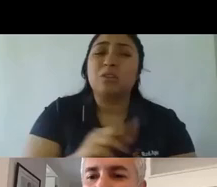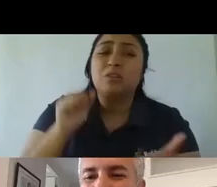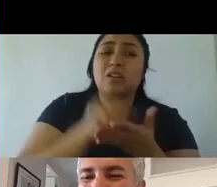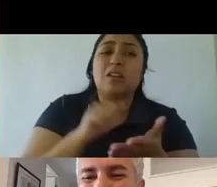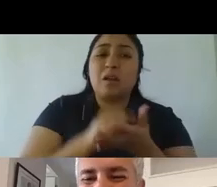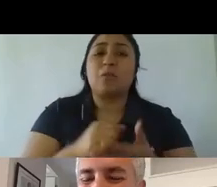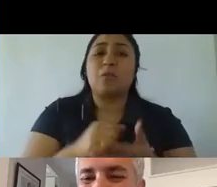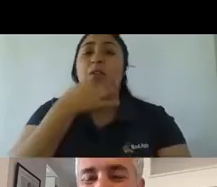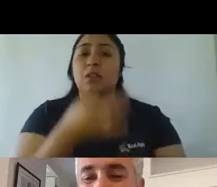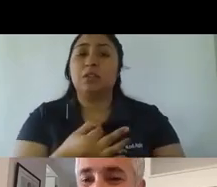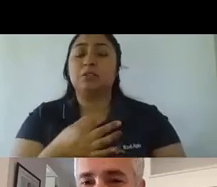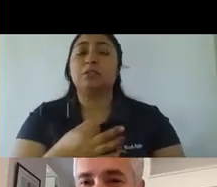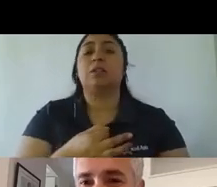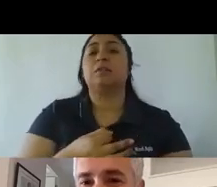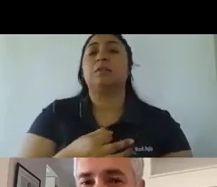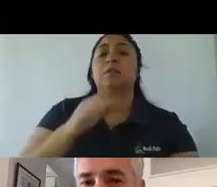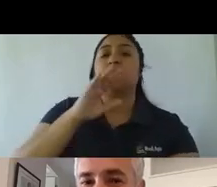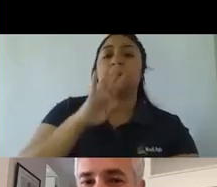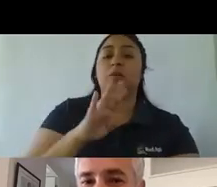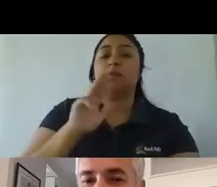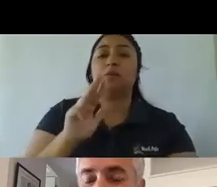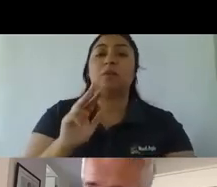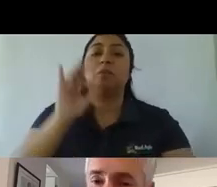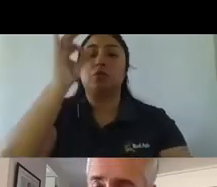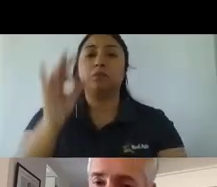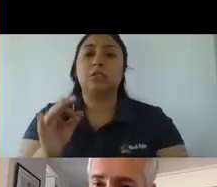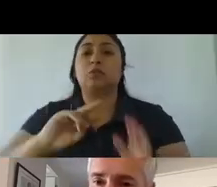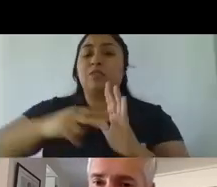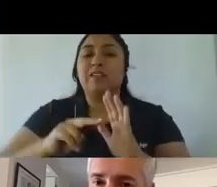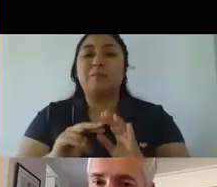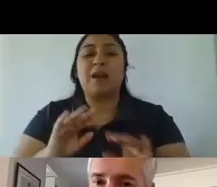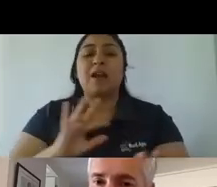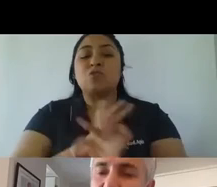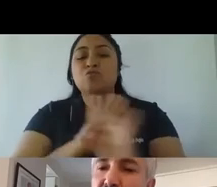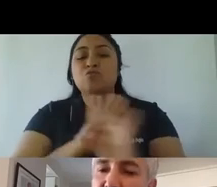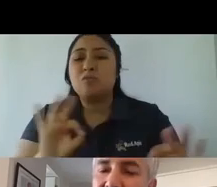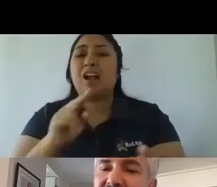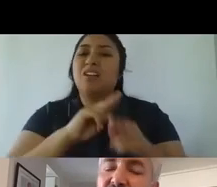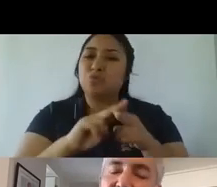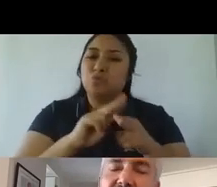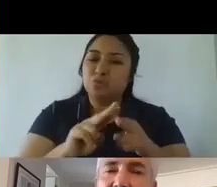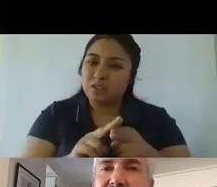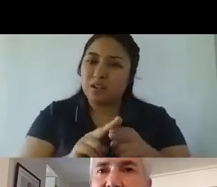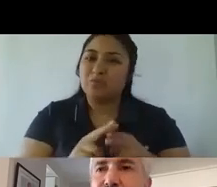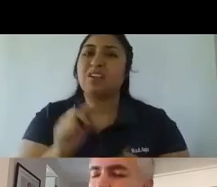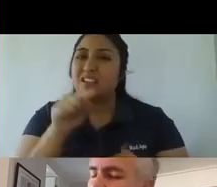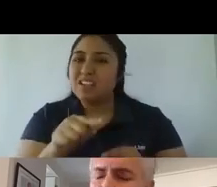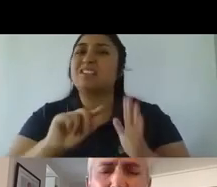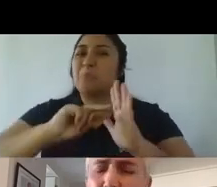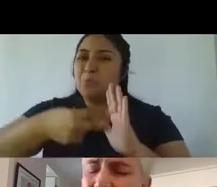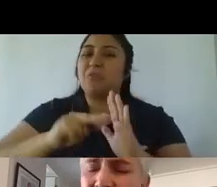nunca tuvo ningún tipo de solución eso es un problema entonces cuando una marca dice bueno ¿sabes qué? sí